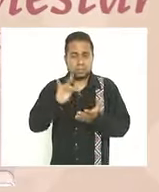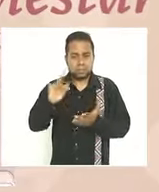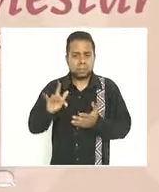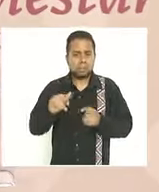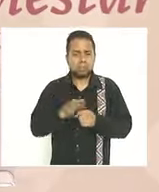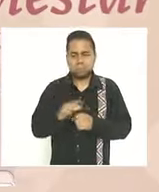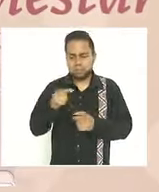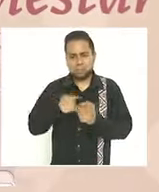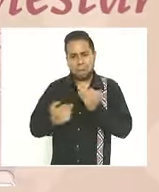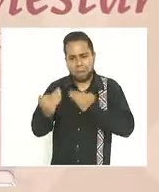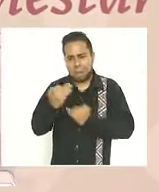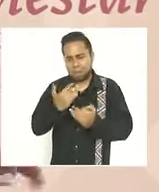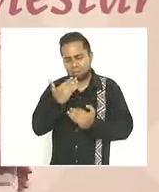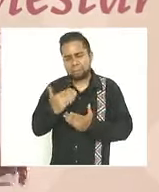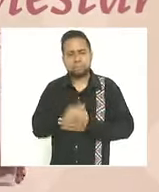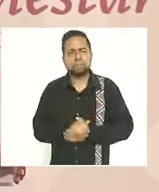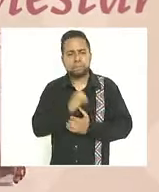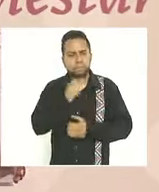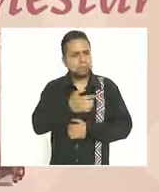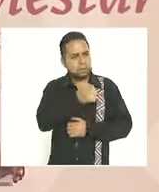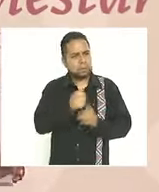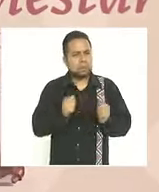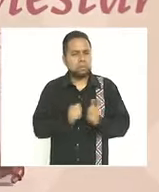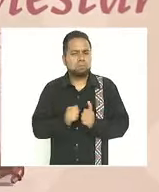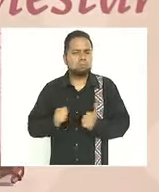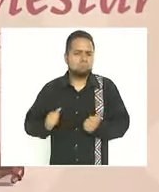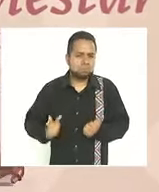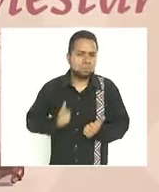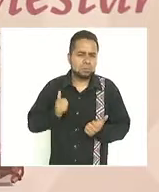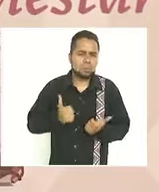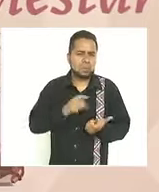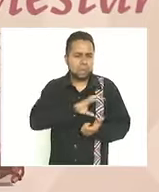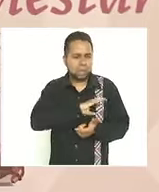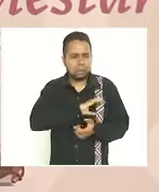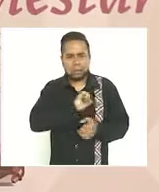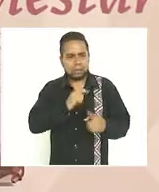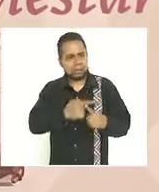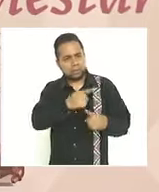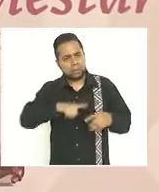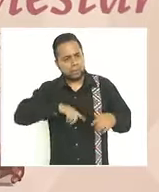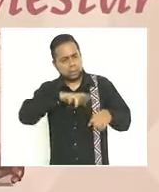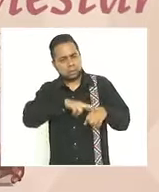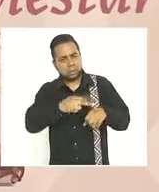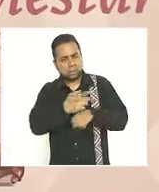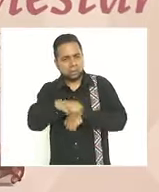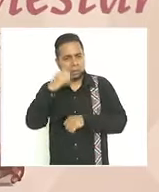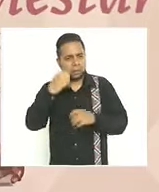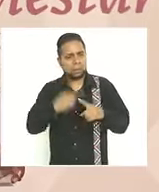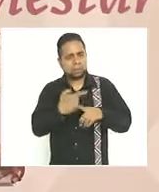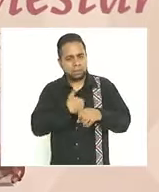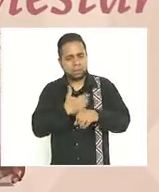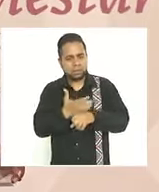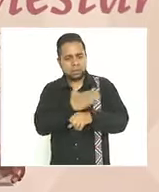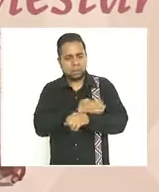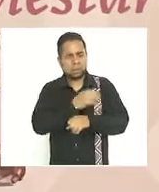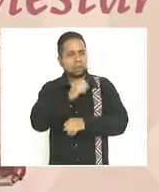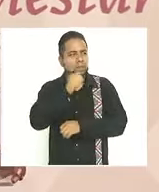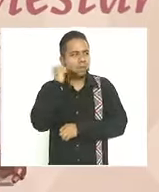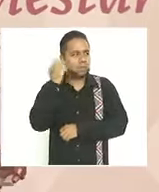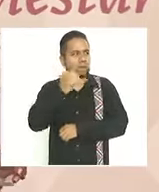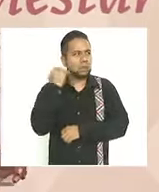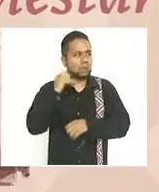por recibirnos también saludo con aprecio y agradecimiento al gobernador del estado el compañero Salomón Jara